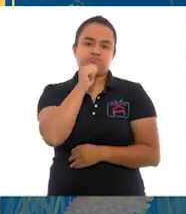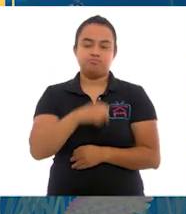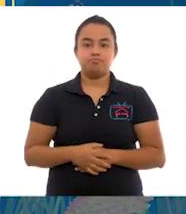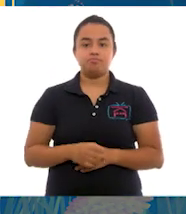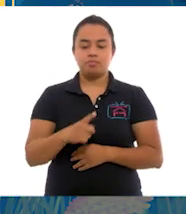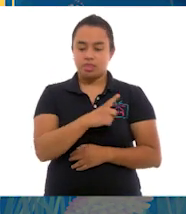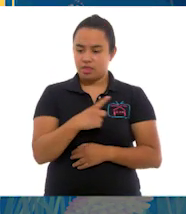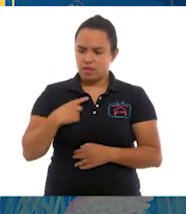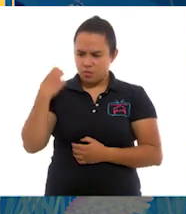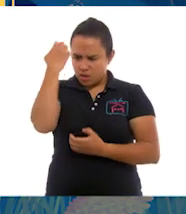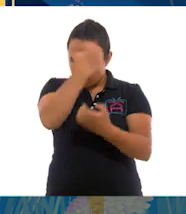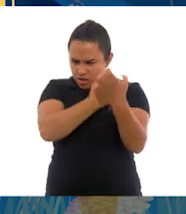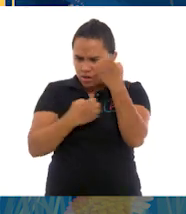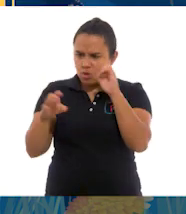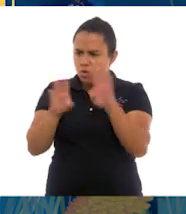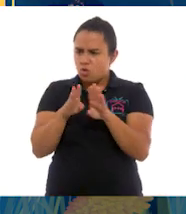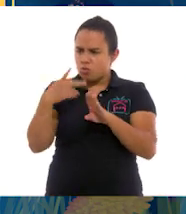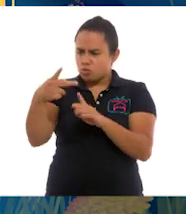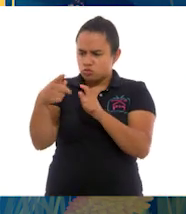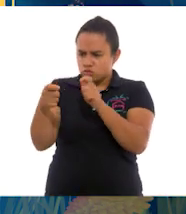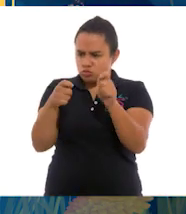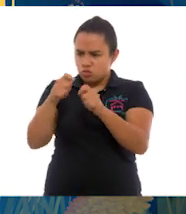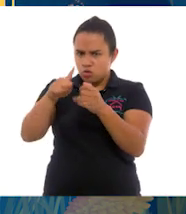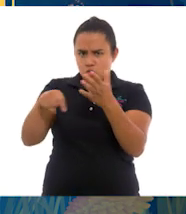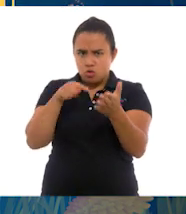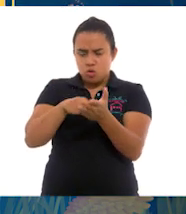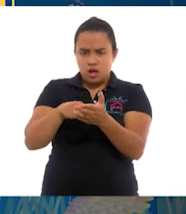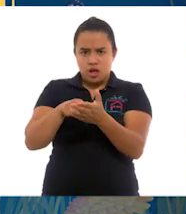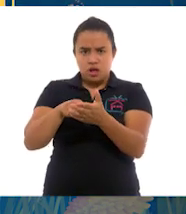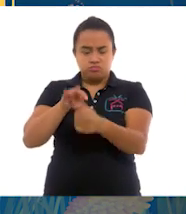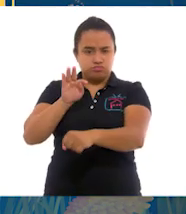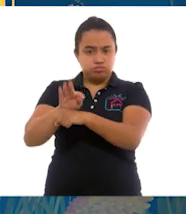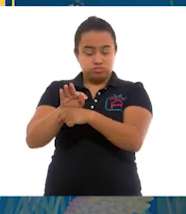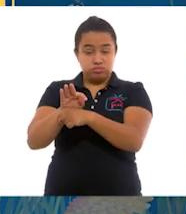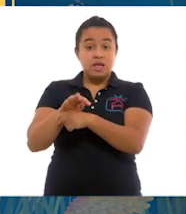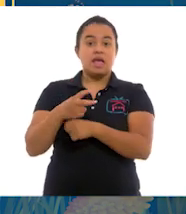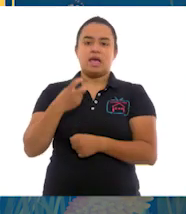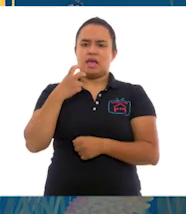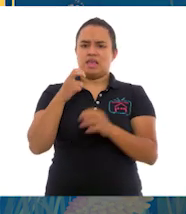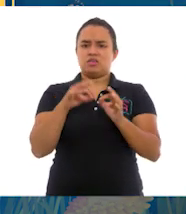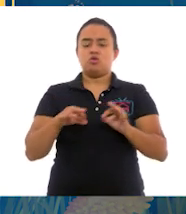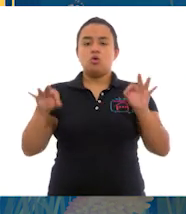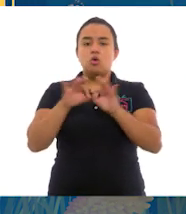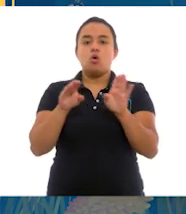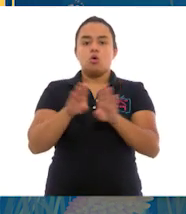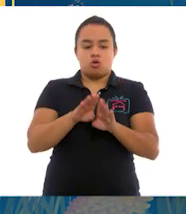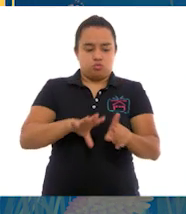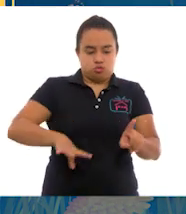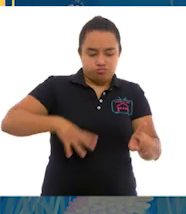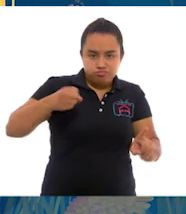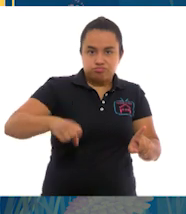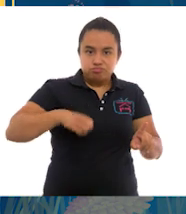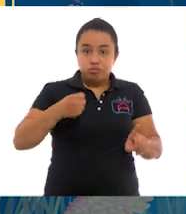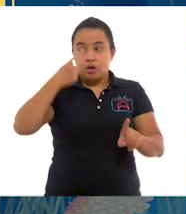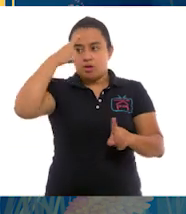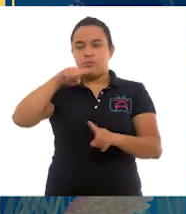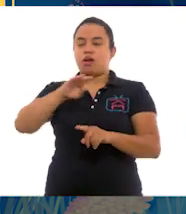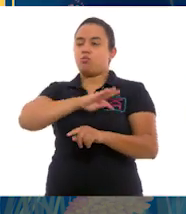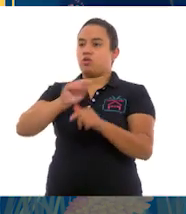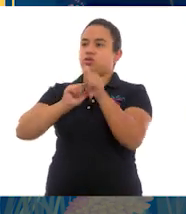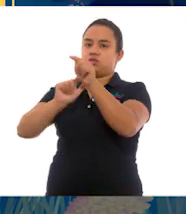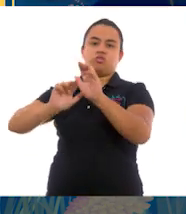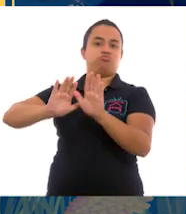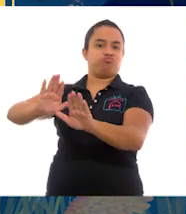Evaluar la efectividad de manejo de las áreas protegidas es un proceso fundamental que mide el esfuerzo invertido para mantenerlas en buenas